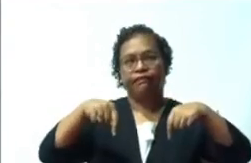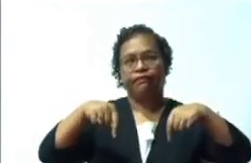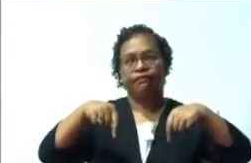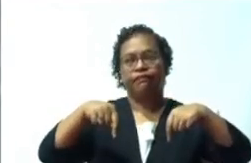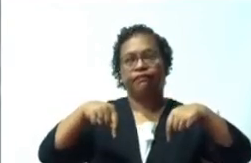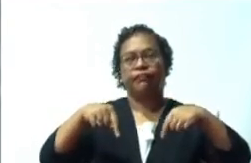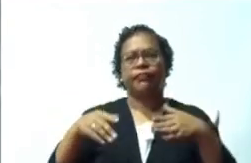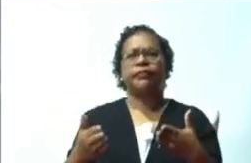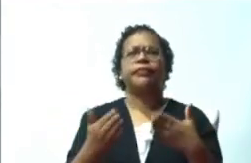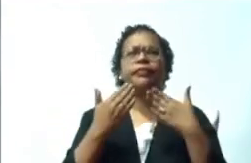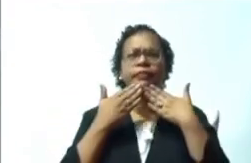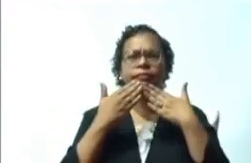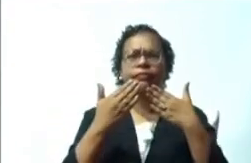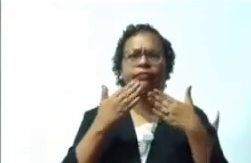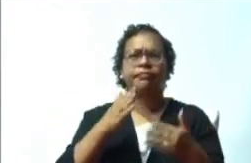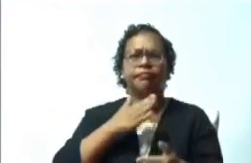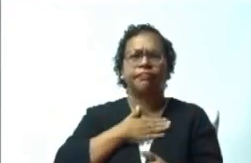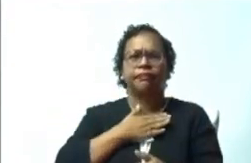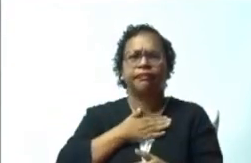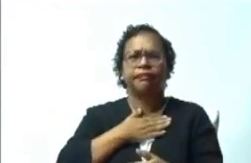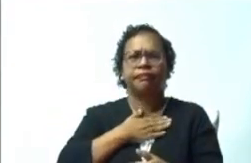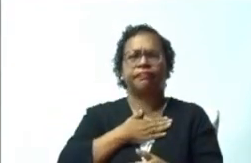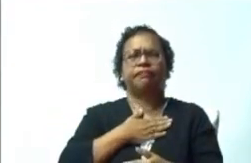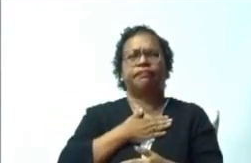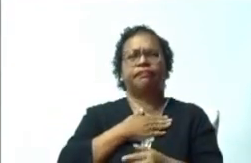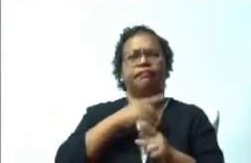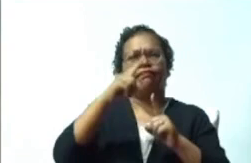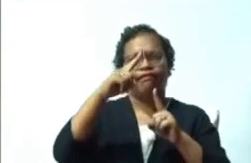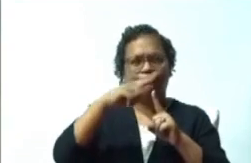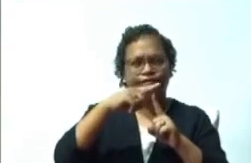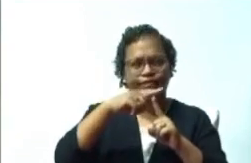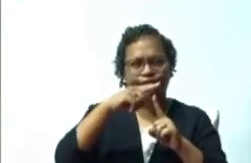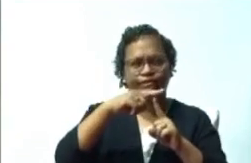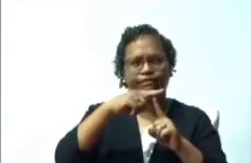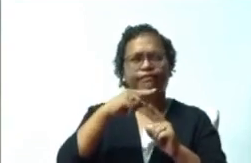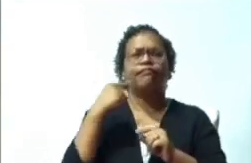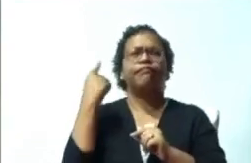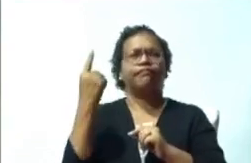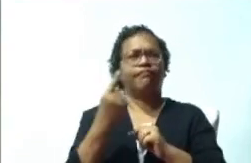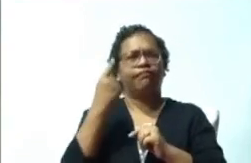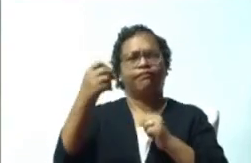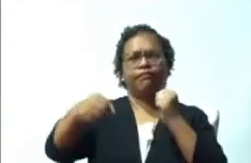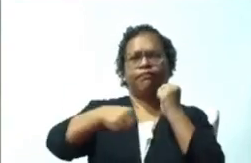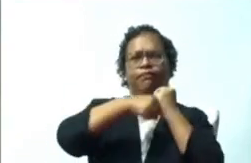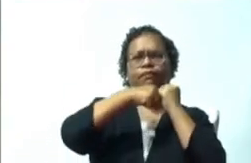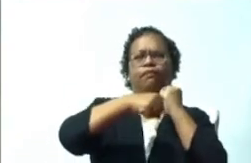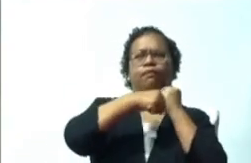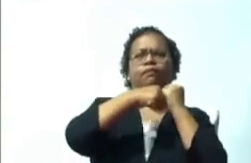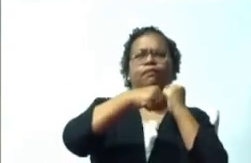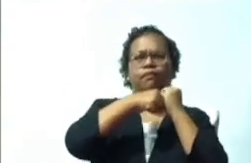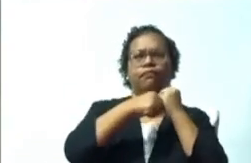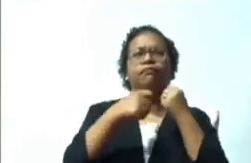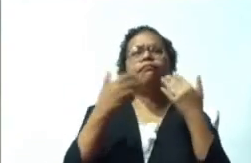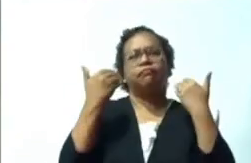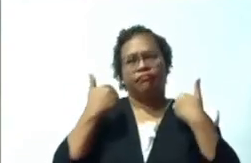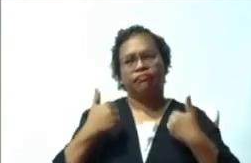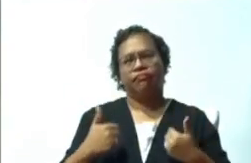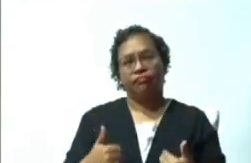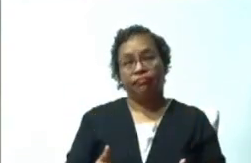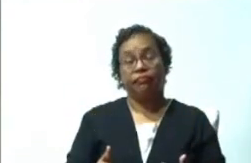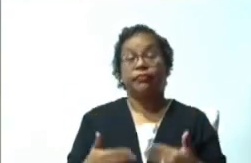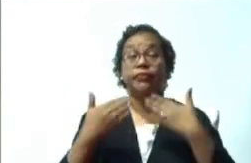gracias a mi pueblo por el respaldo de siempre, dar gracias a los colegas